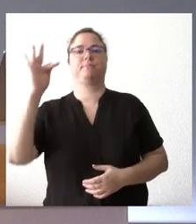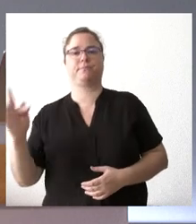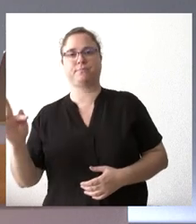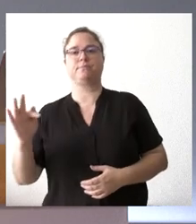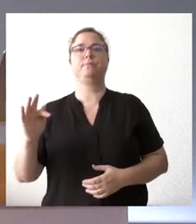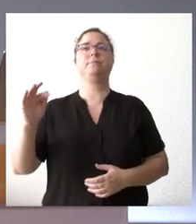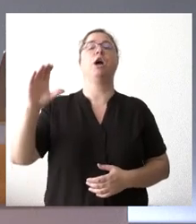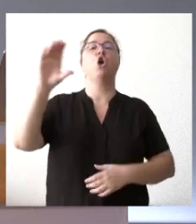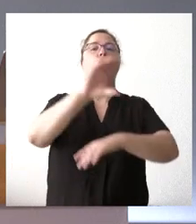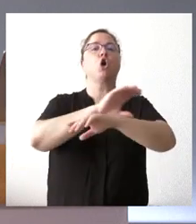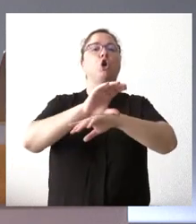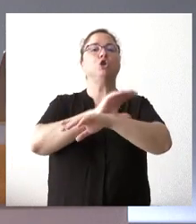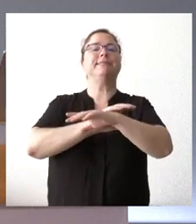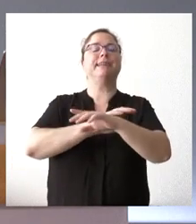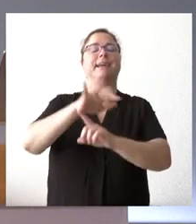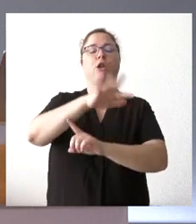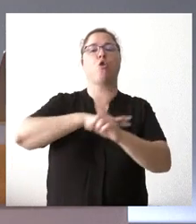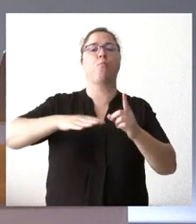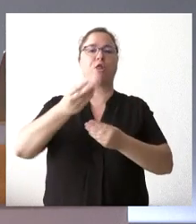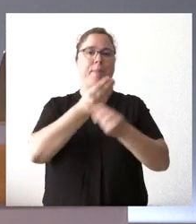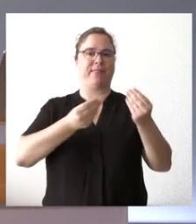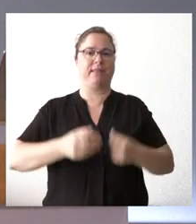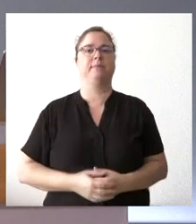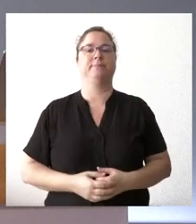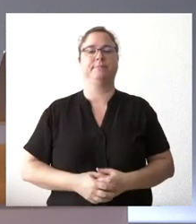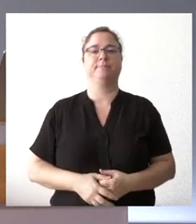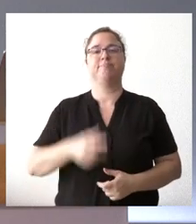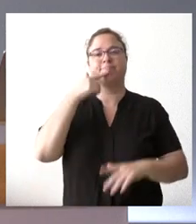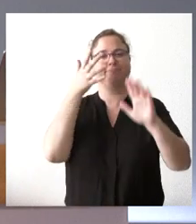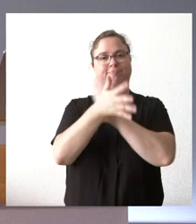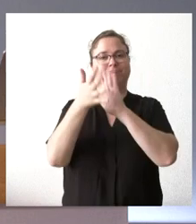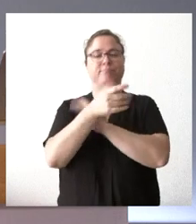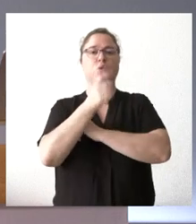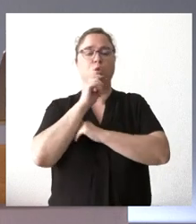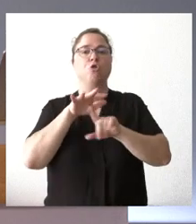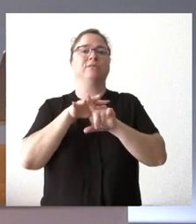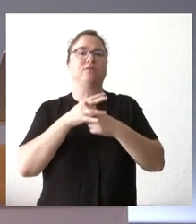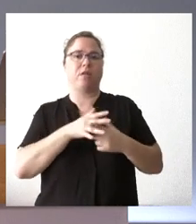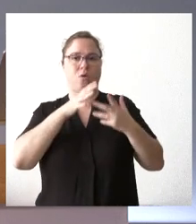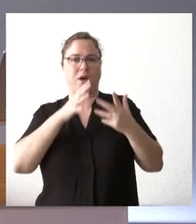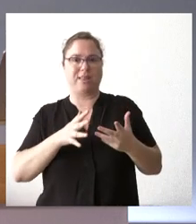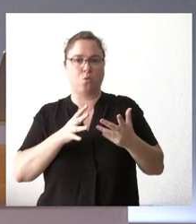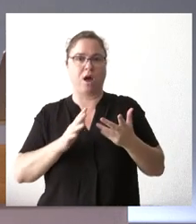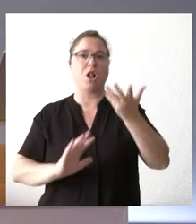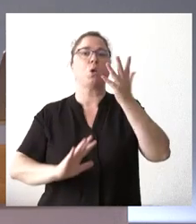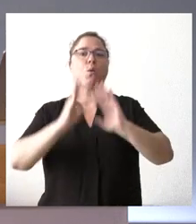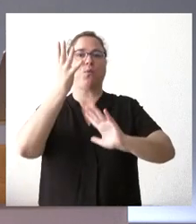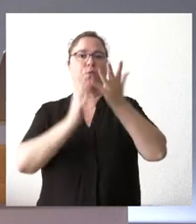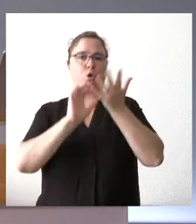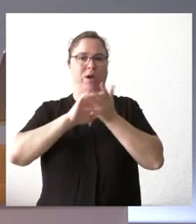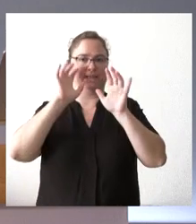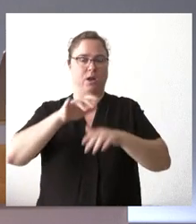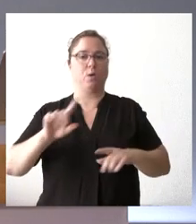consejero de Medio Ambiente, que le relate un poco cuál es el estado de situación en este evento de los incendios en nuestra comunidad.